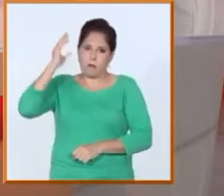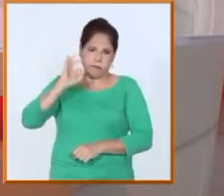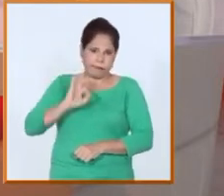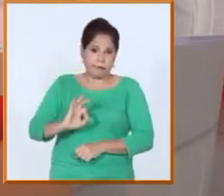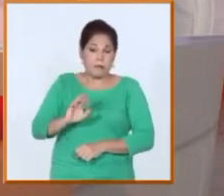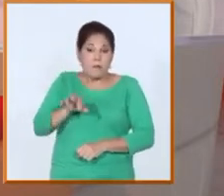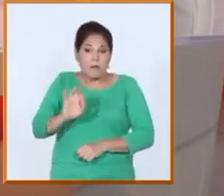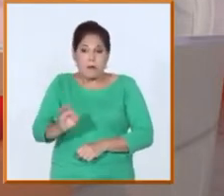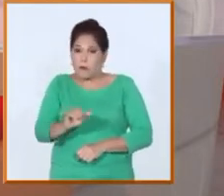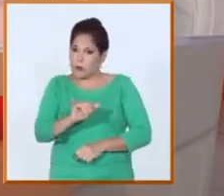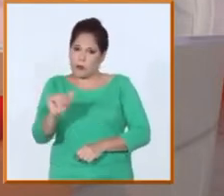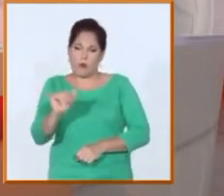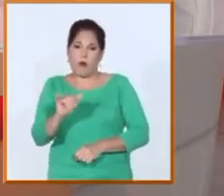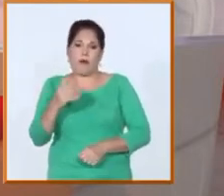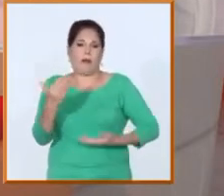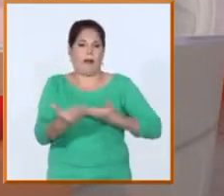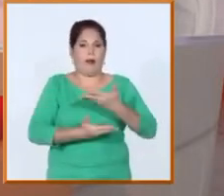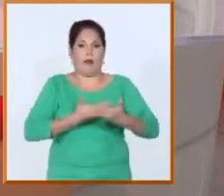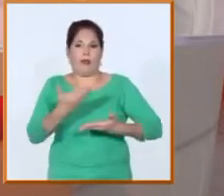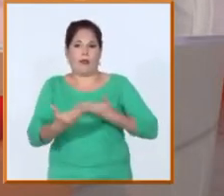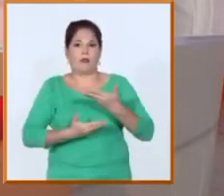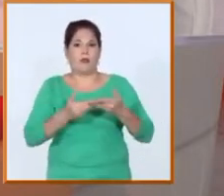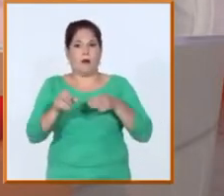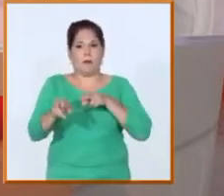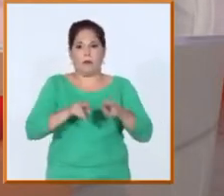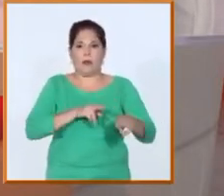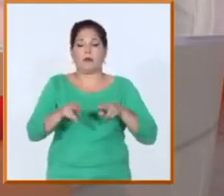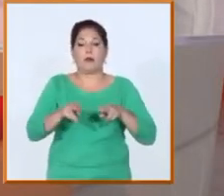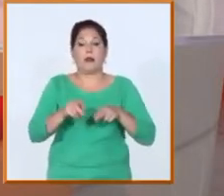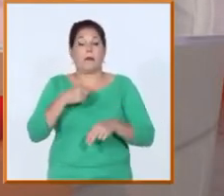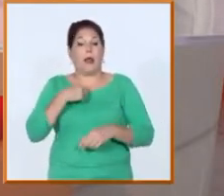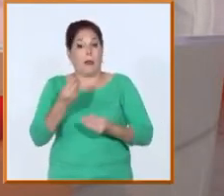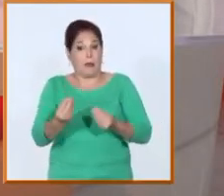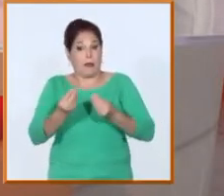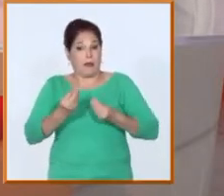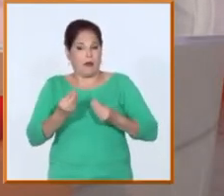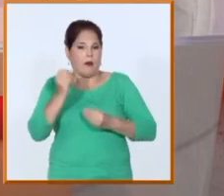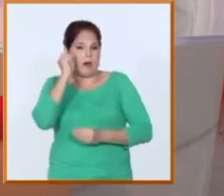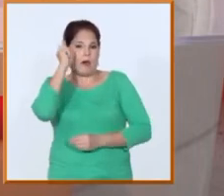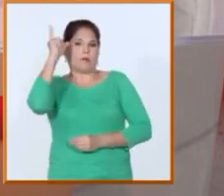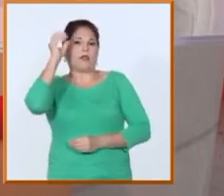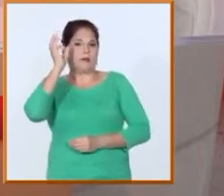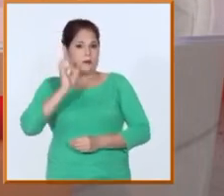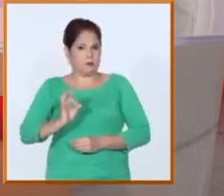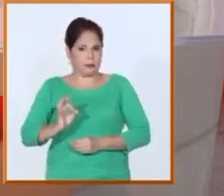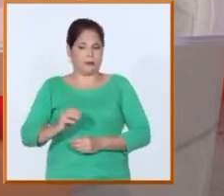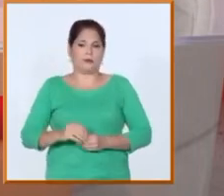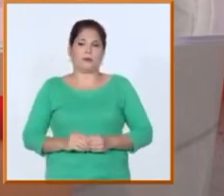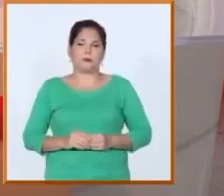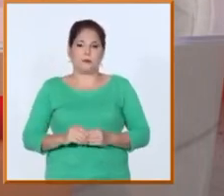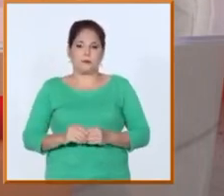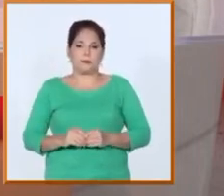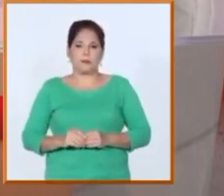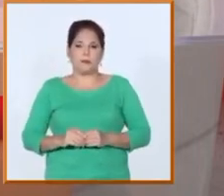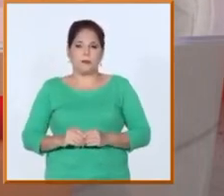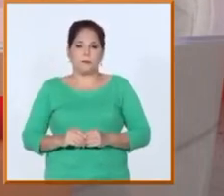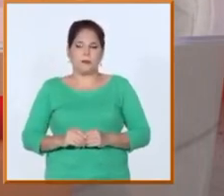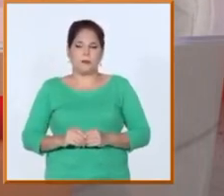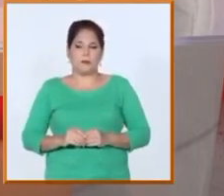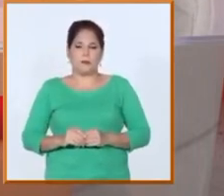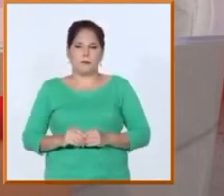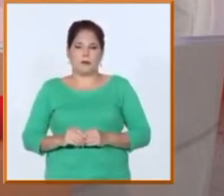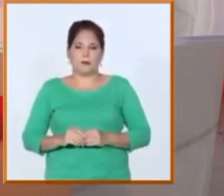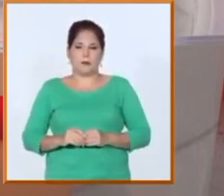desde el punto de vista también de la gestión logística, administrativa, yo creo que eso ha aportado muchísimo en lo que modestamente uno puede, que ha podido